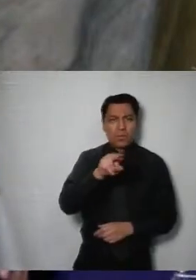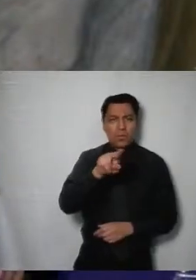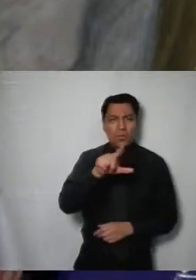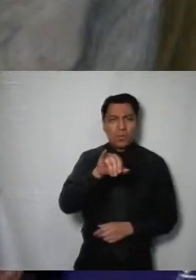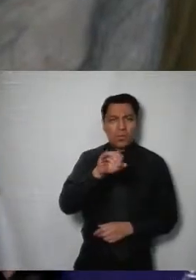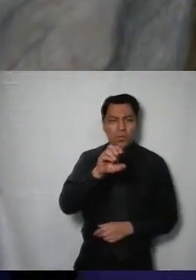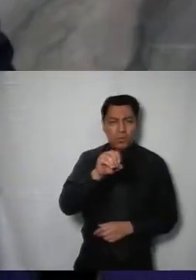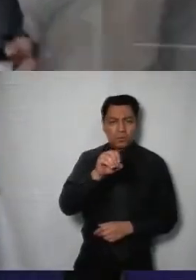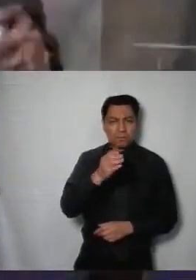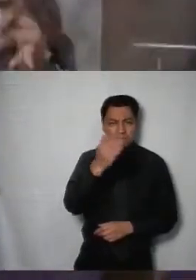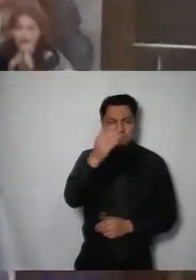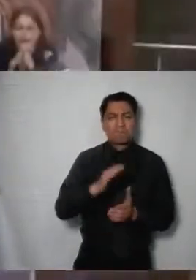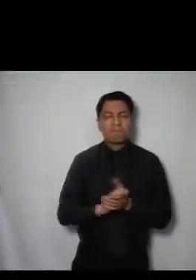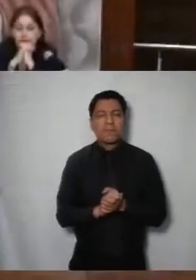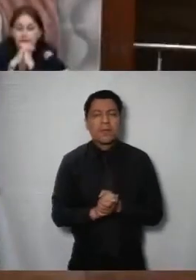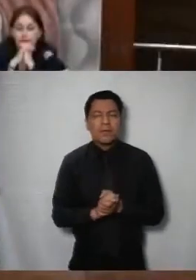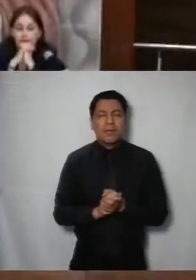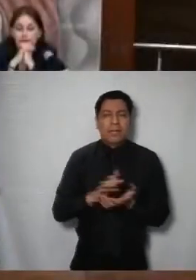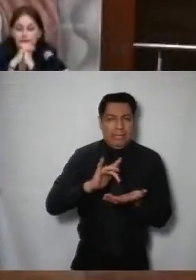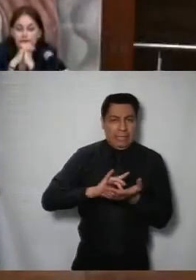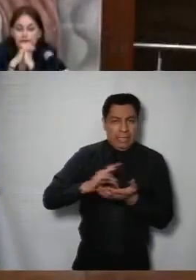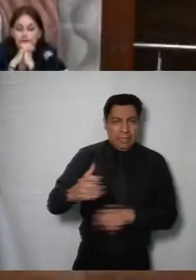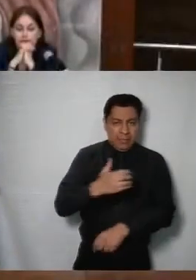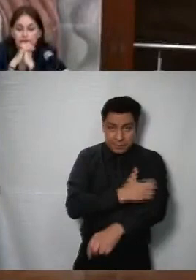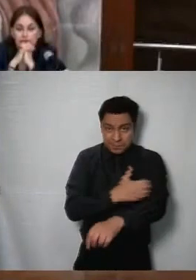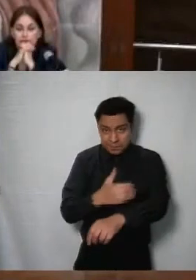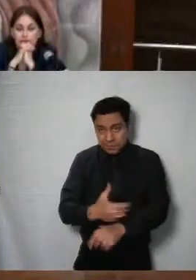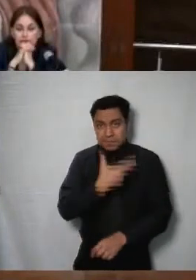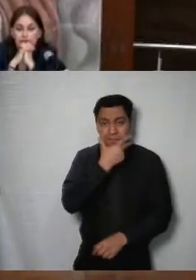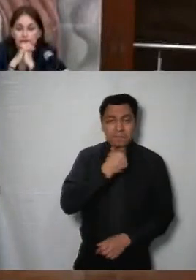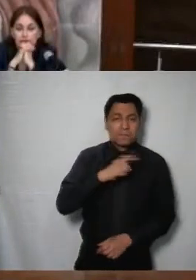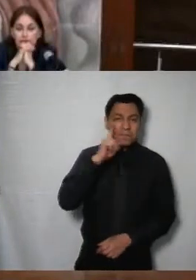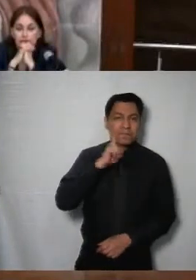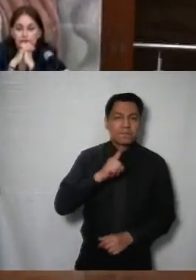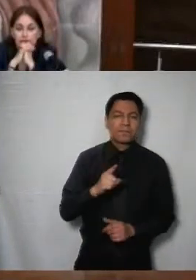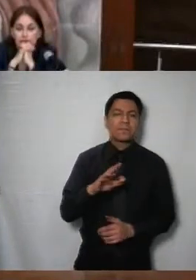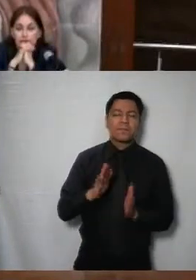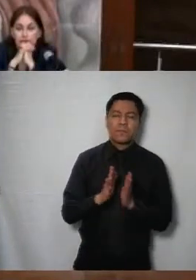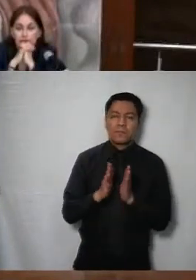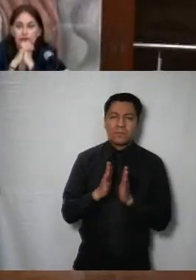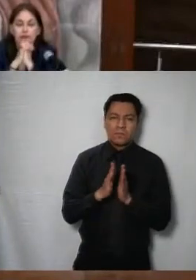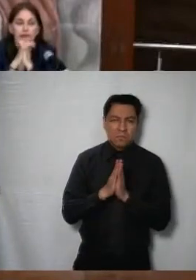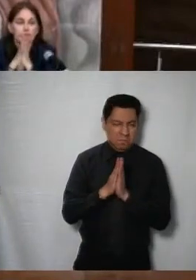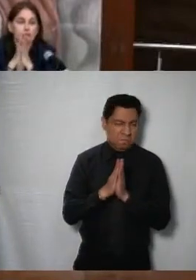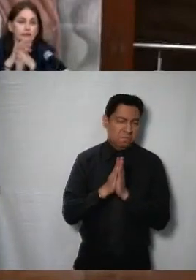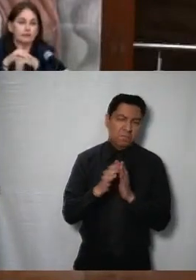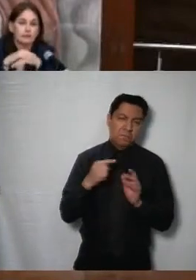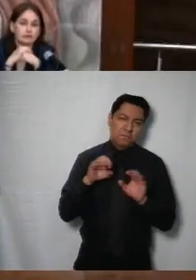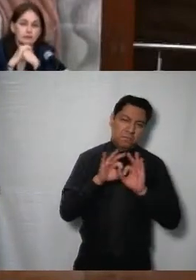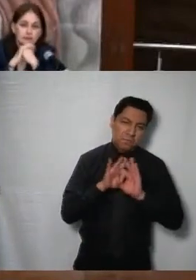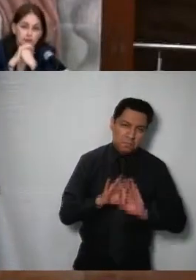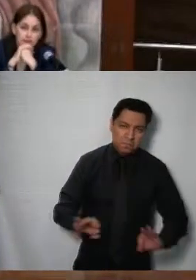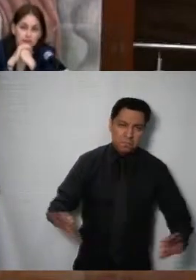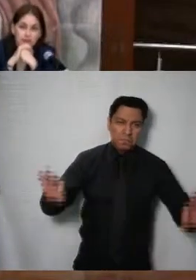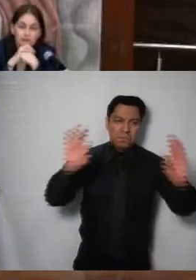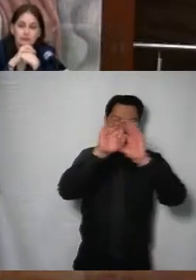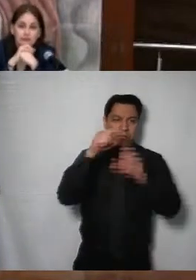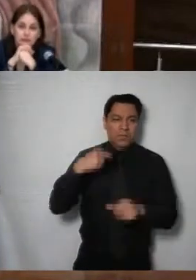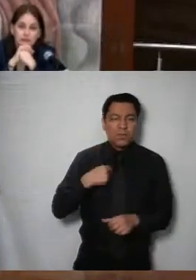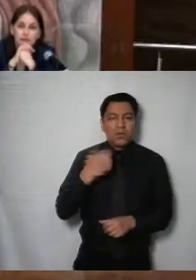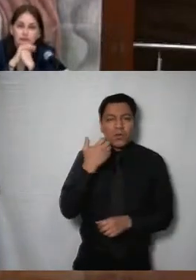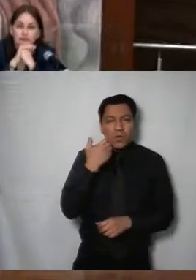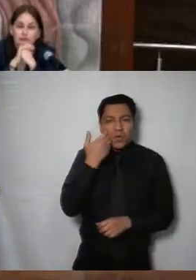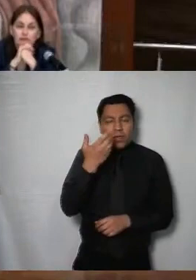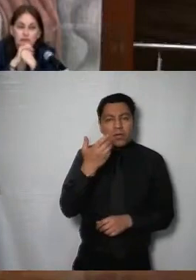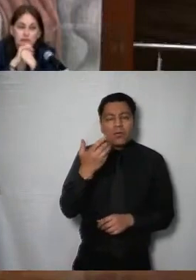presidente compañeras quiero reconocer el trabajo que en conjunto de las diversas